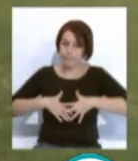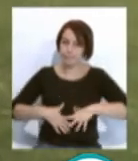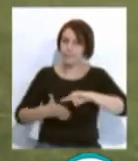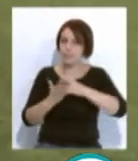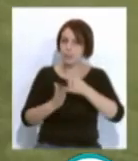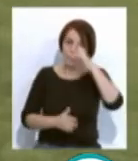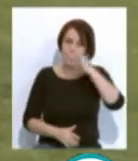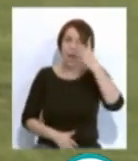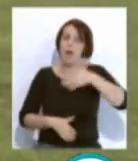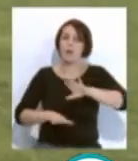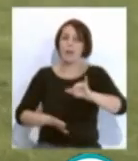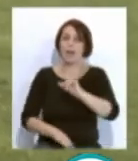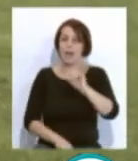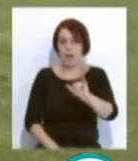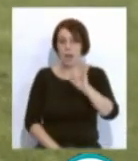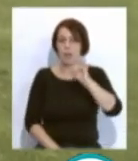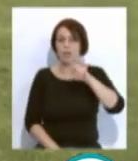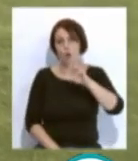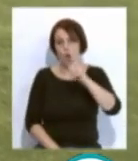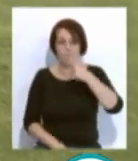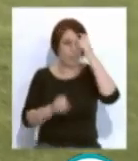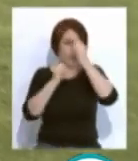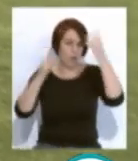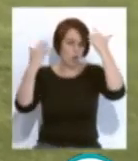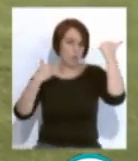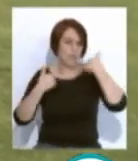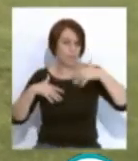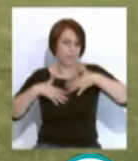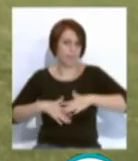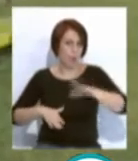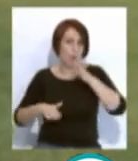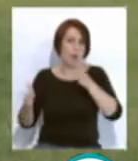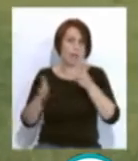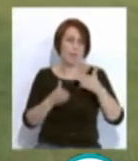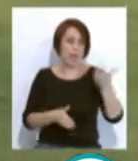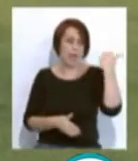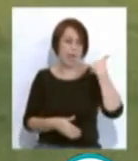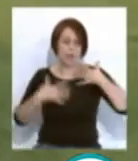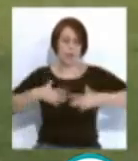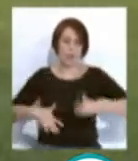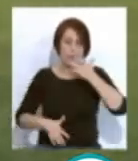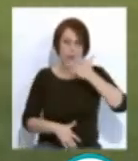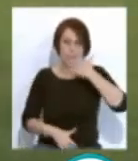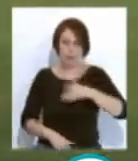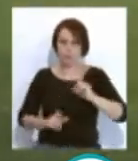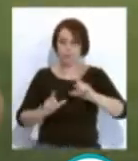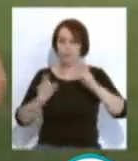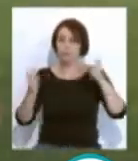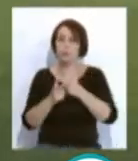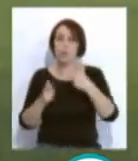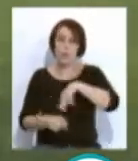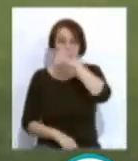aunque en el caso de Jairo, el extremo ya viene con los conceptos adquiridos en su anterior etapa como amarillo. En el caso del conjunto de Zidane,